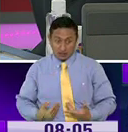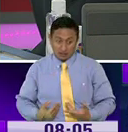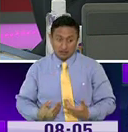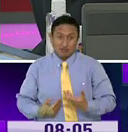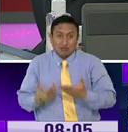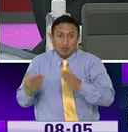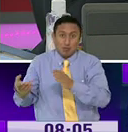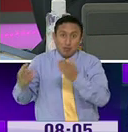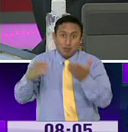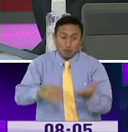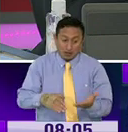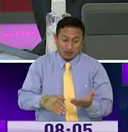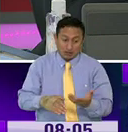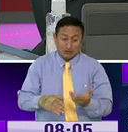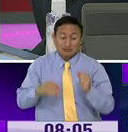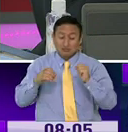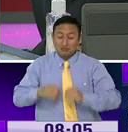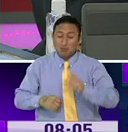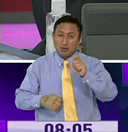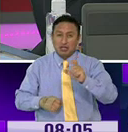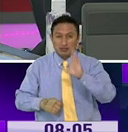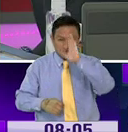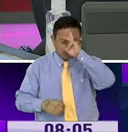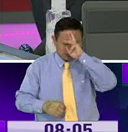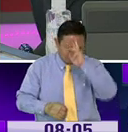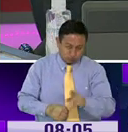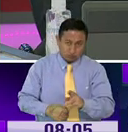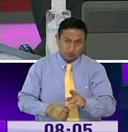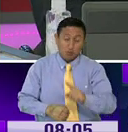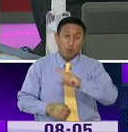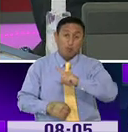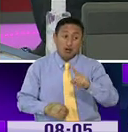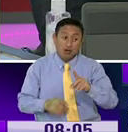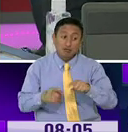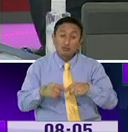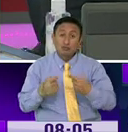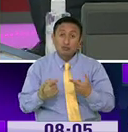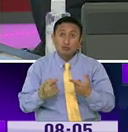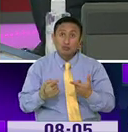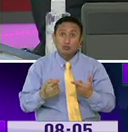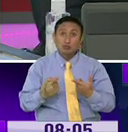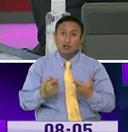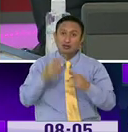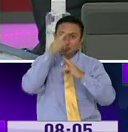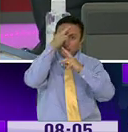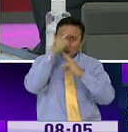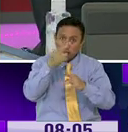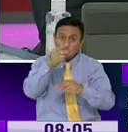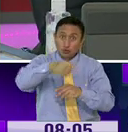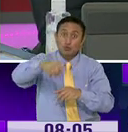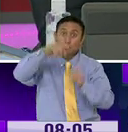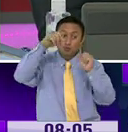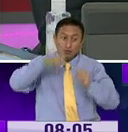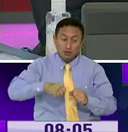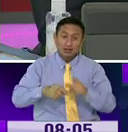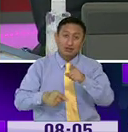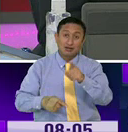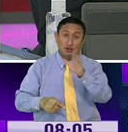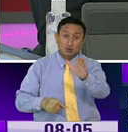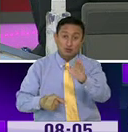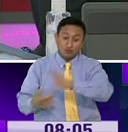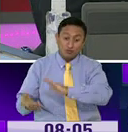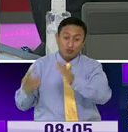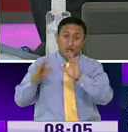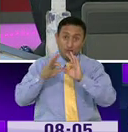muy duro para un ser humano, va a ser digno. Ustedes van a poder sepultar a sus seres